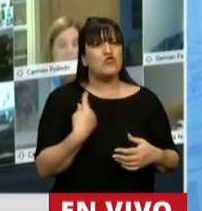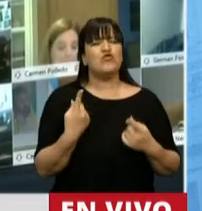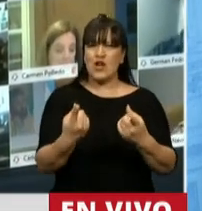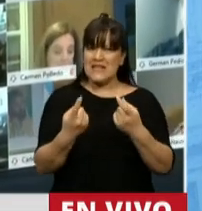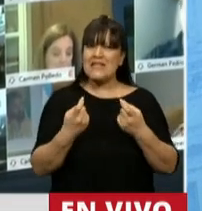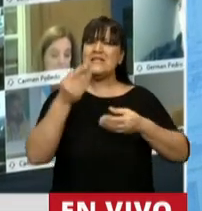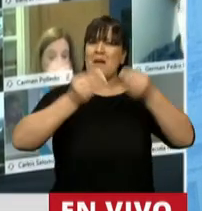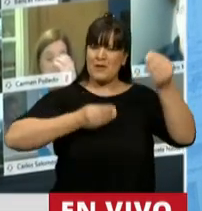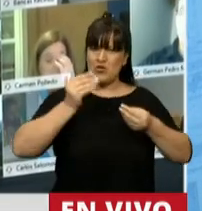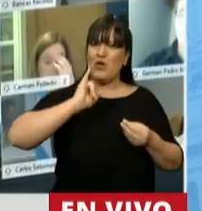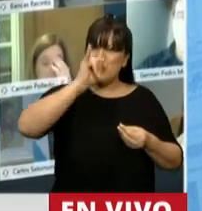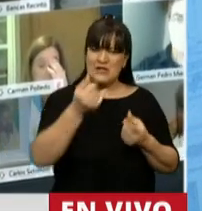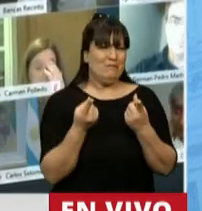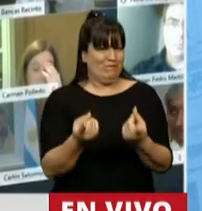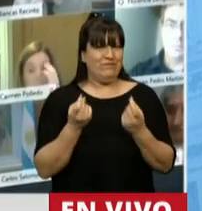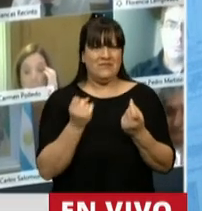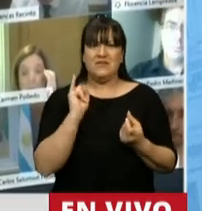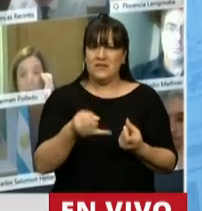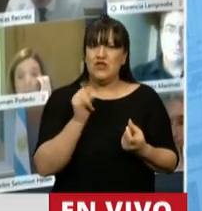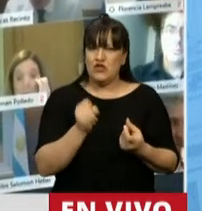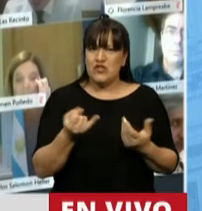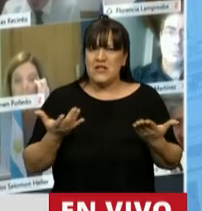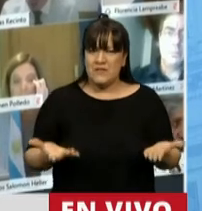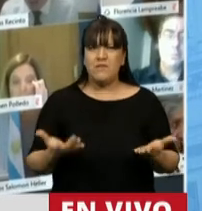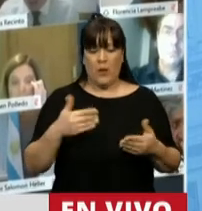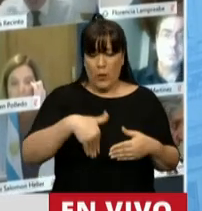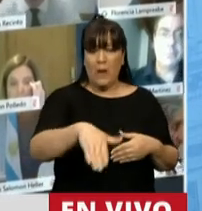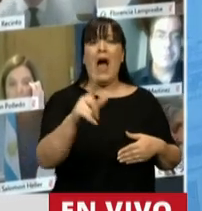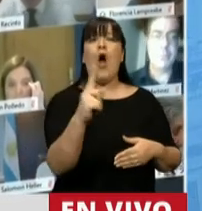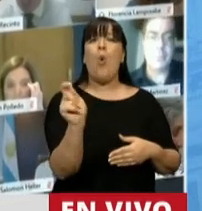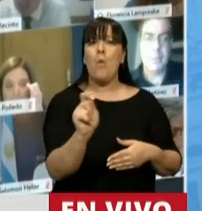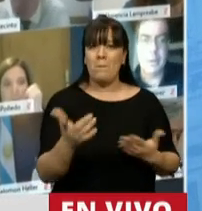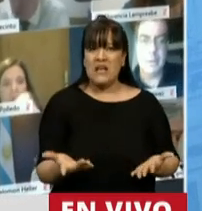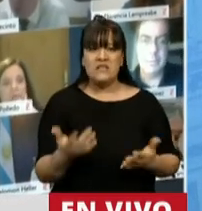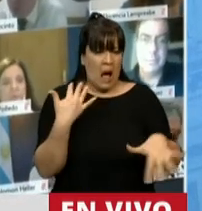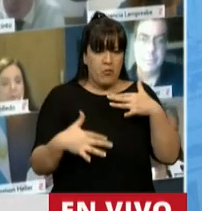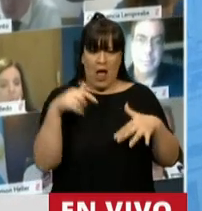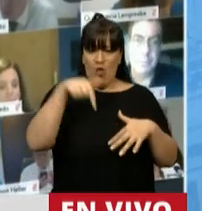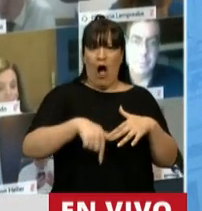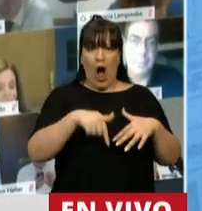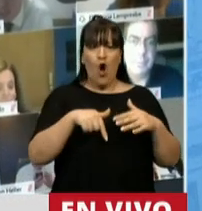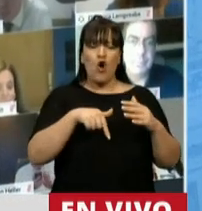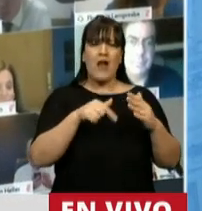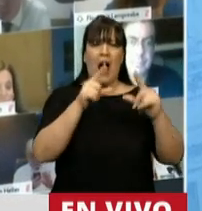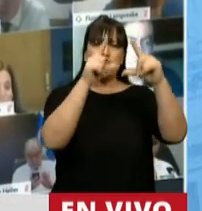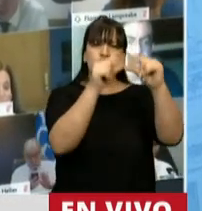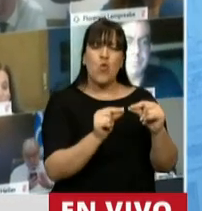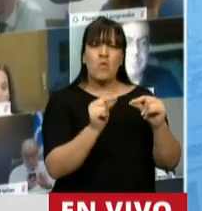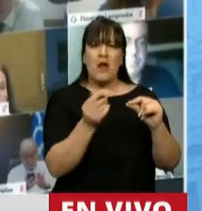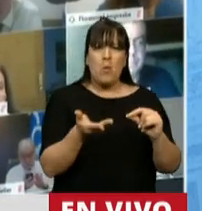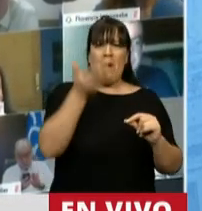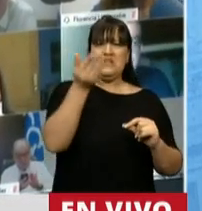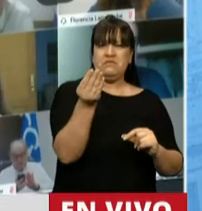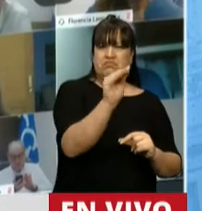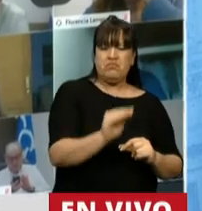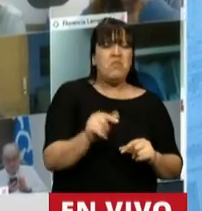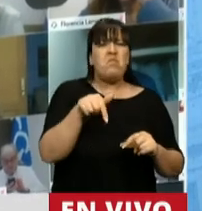presupuesto y lo necesitamos. Lo van a hacer dentro de un mes. ¿Cuál es el apuro para votar esta ampliación de esta manera?